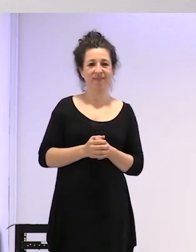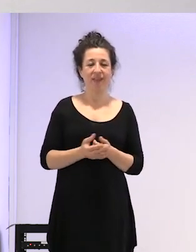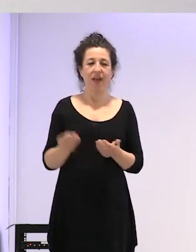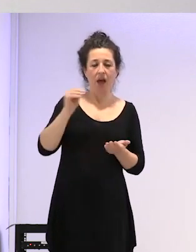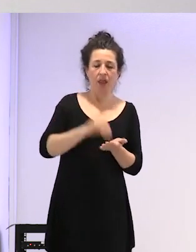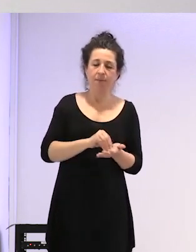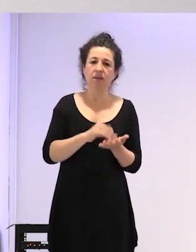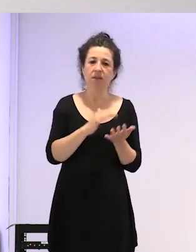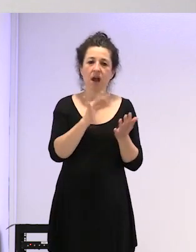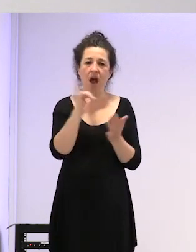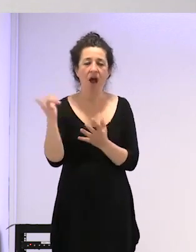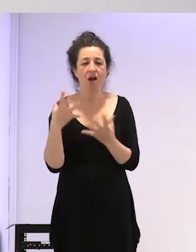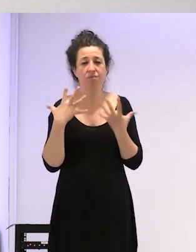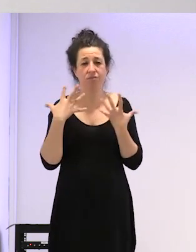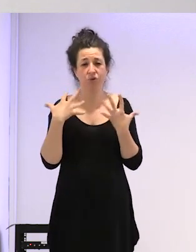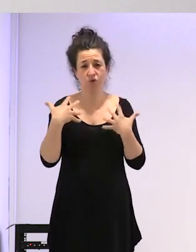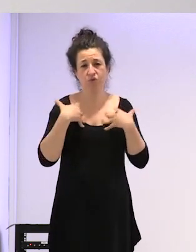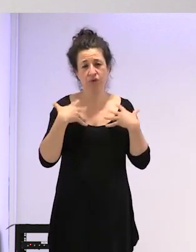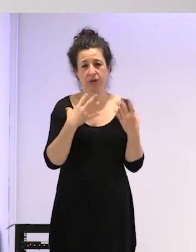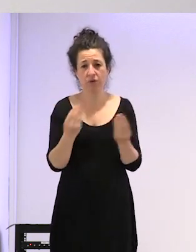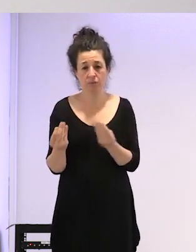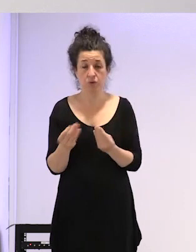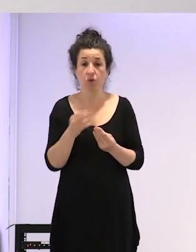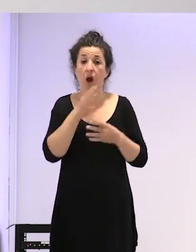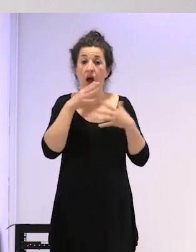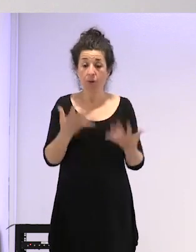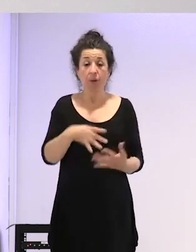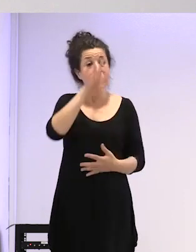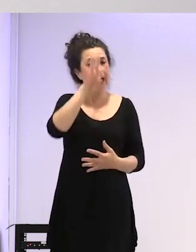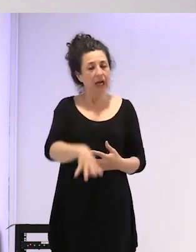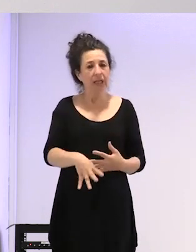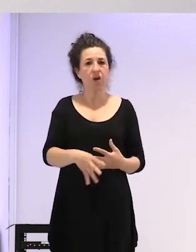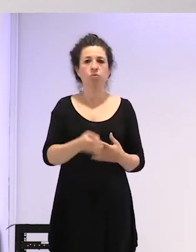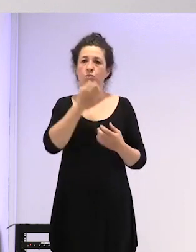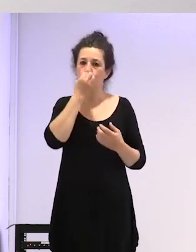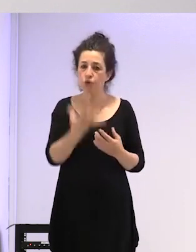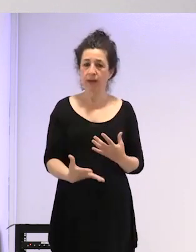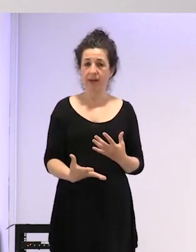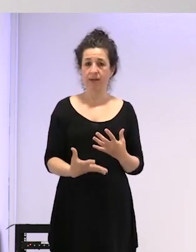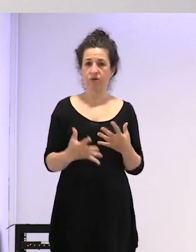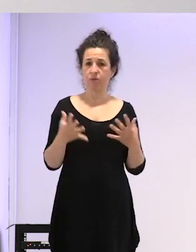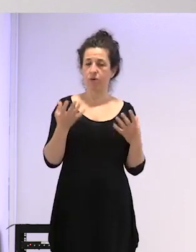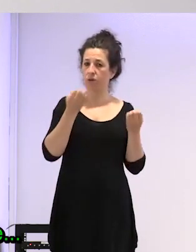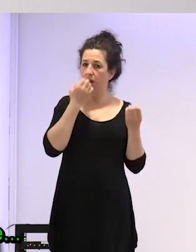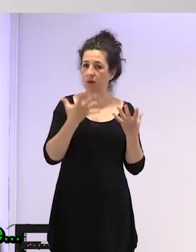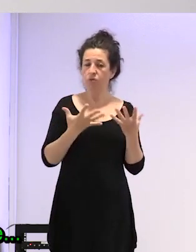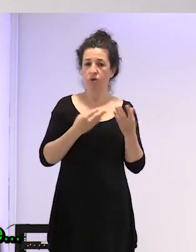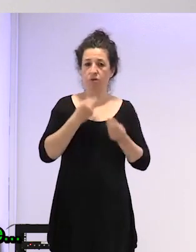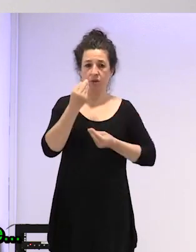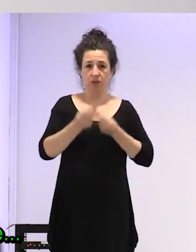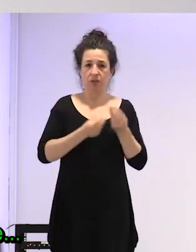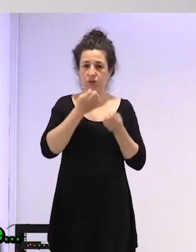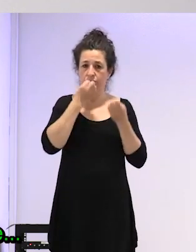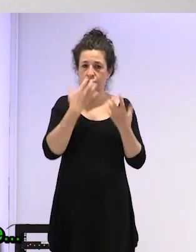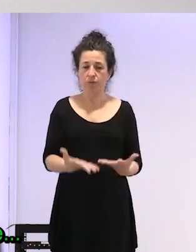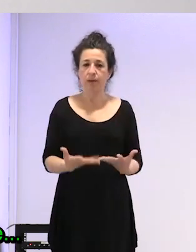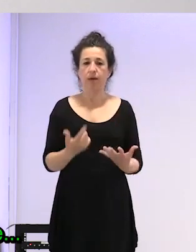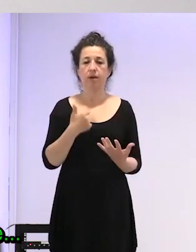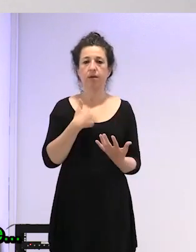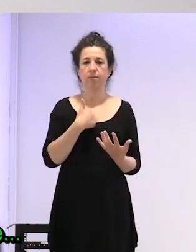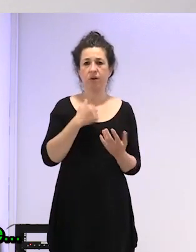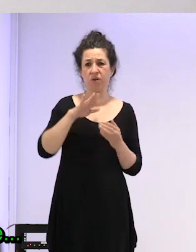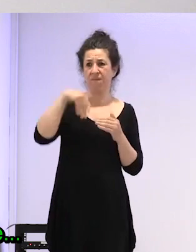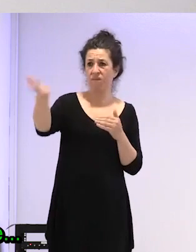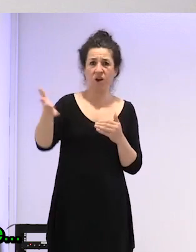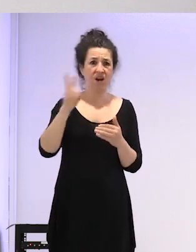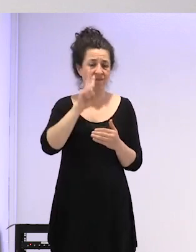penuría a ver en Cataluña está muy bien montado en este momento no sé cómo evolucionará después pero está muy bien pero yo veo mucha penuría fuera